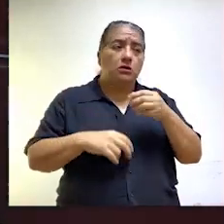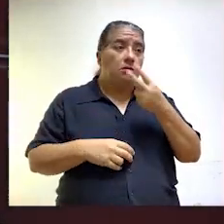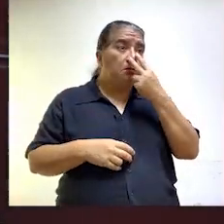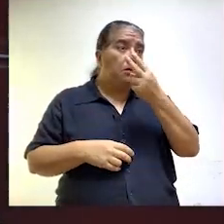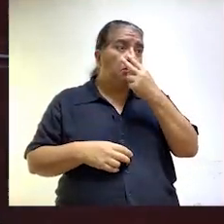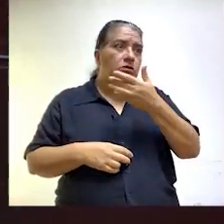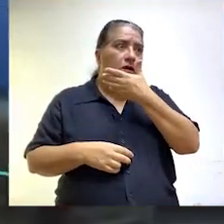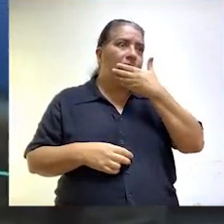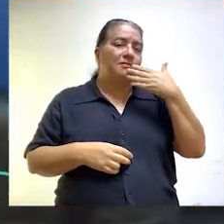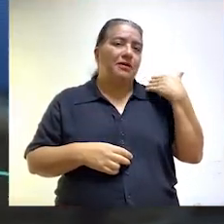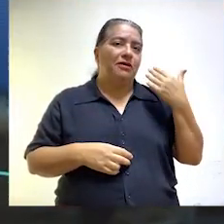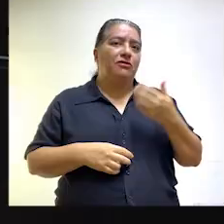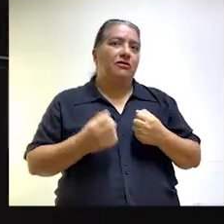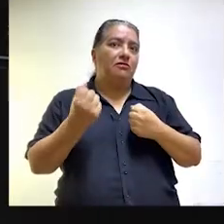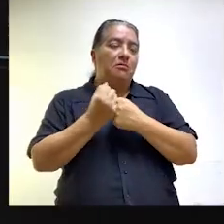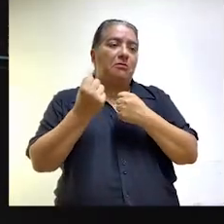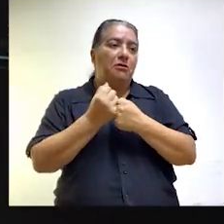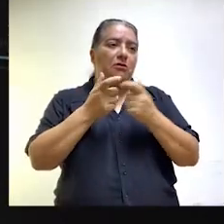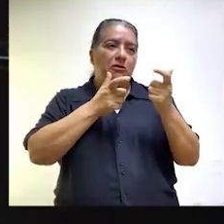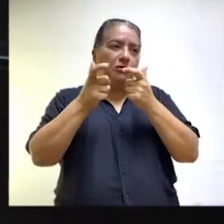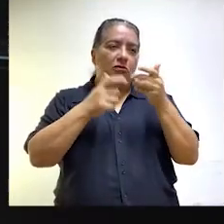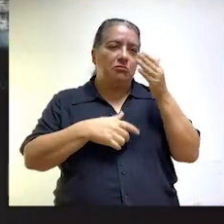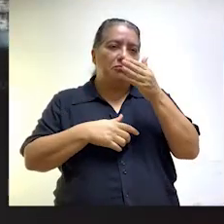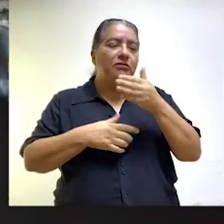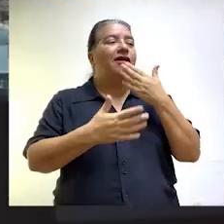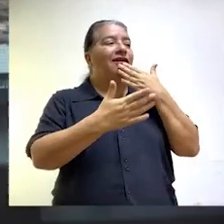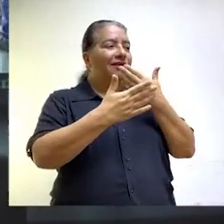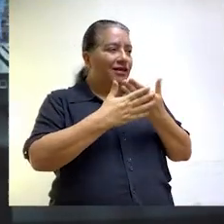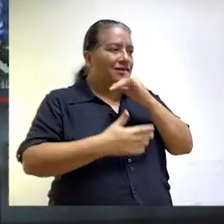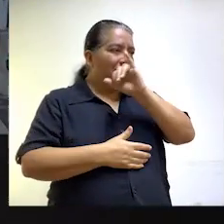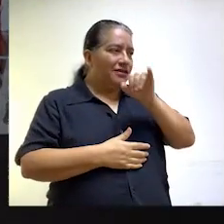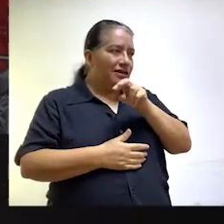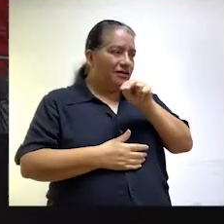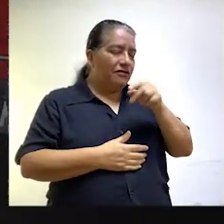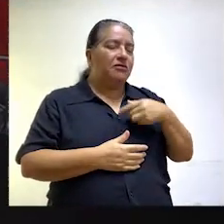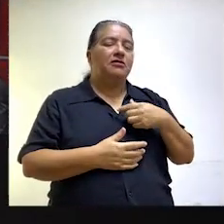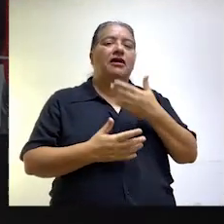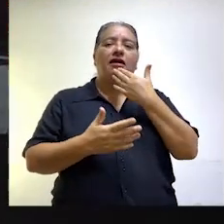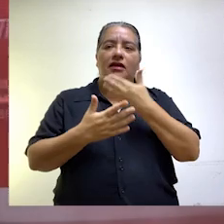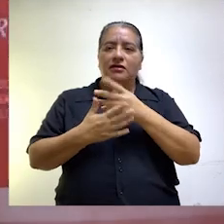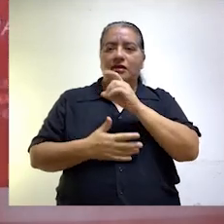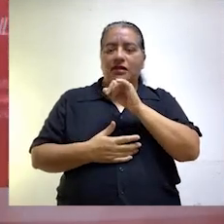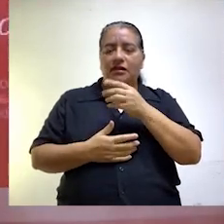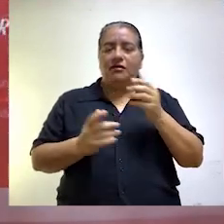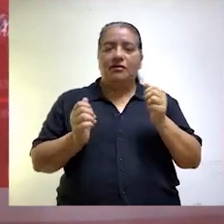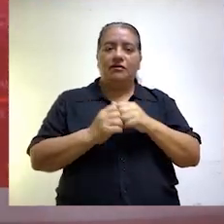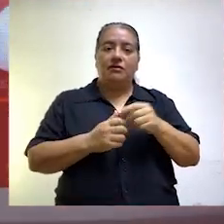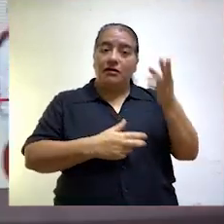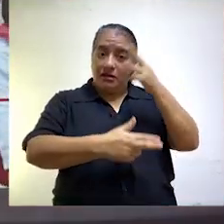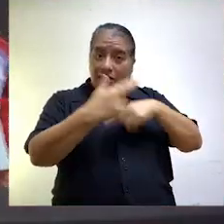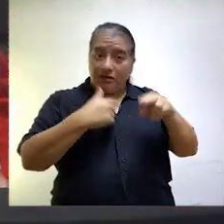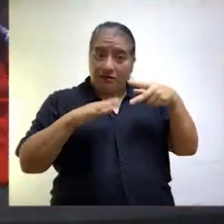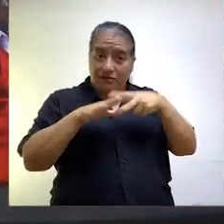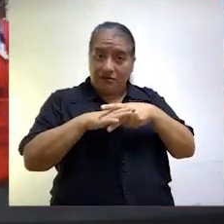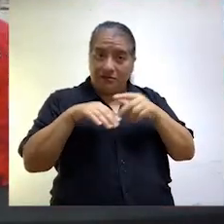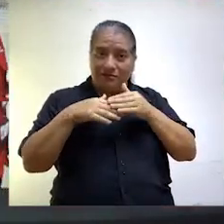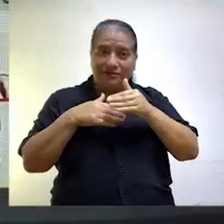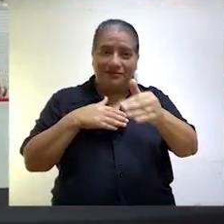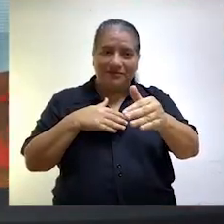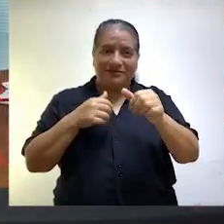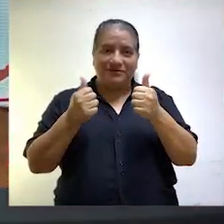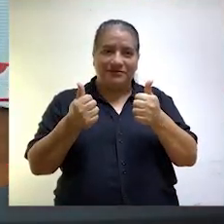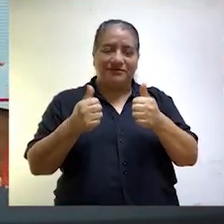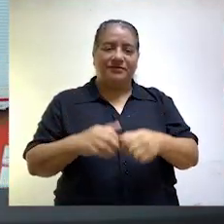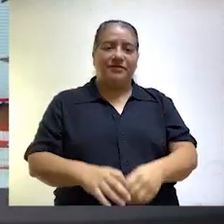una ventaja. Muy bien, Jennifer, muchas gracias por acompañarnos hoy en Contraloría TV. Muchas gracias, Diana. Quédense con nosotros, regresamos después de la